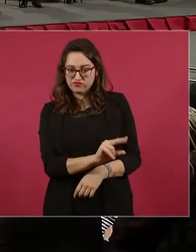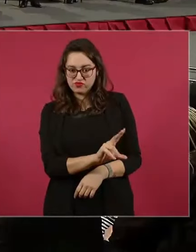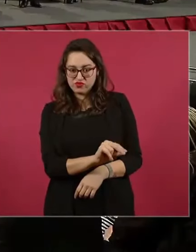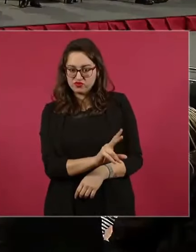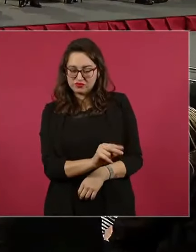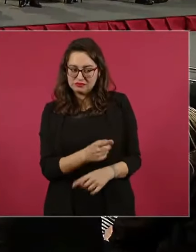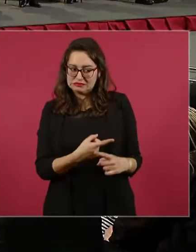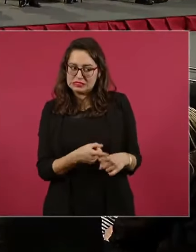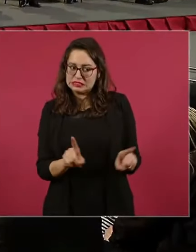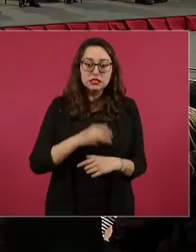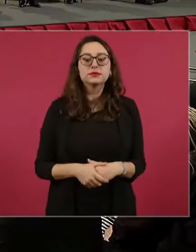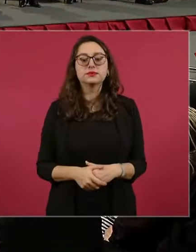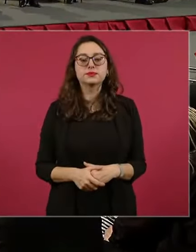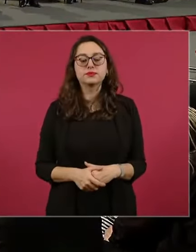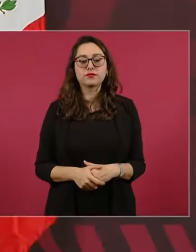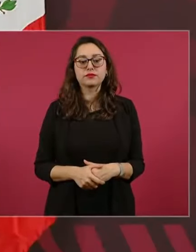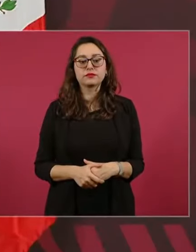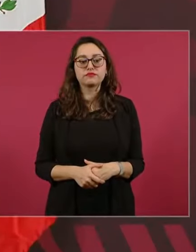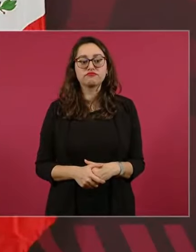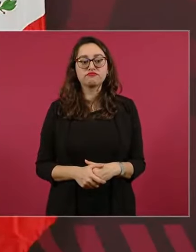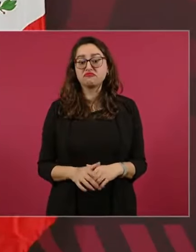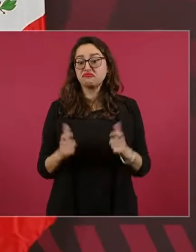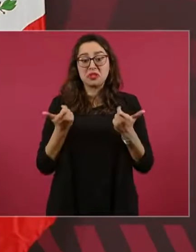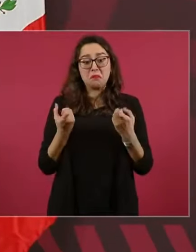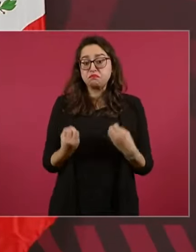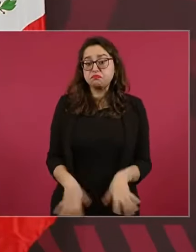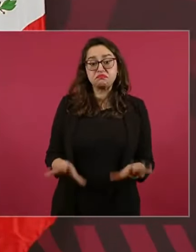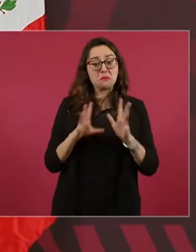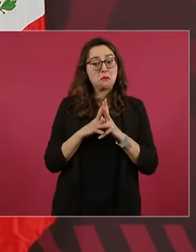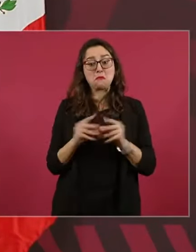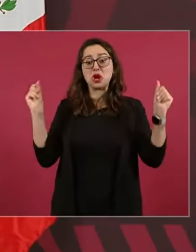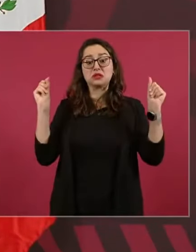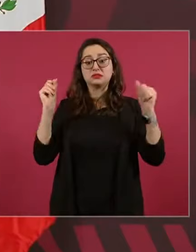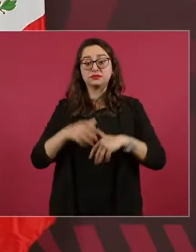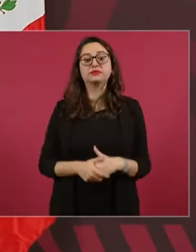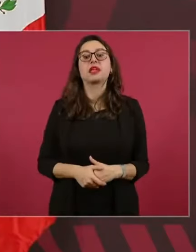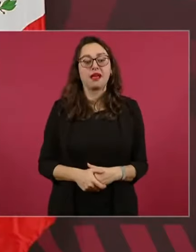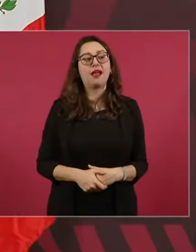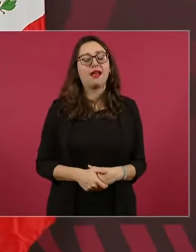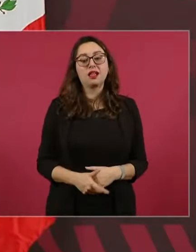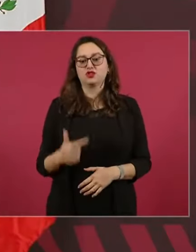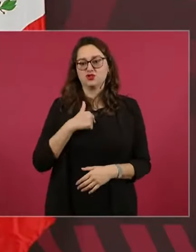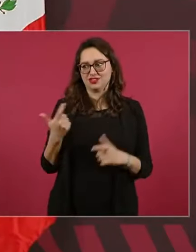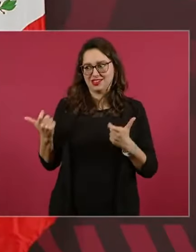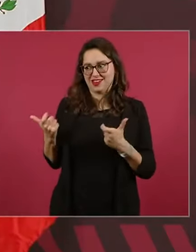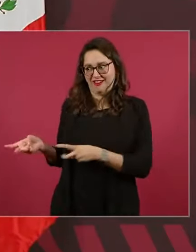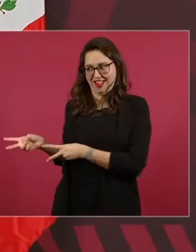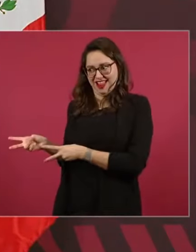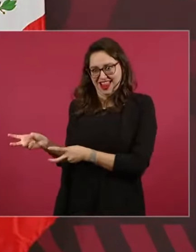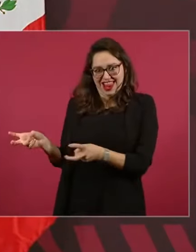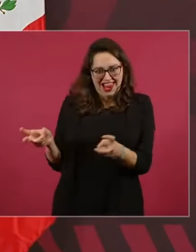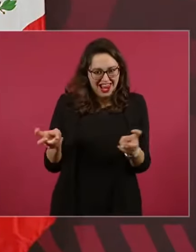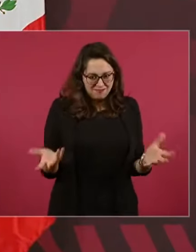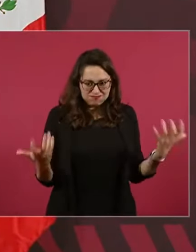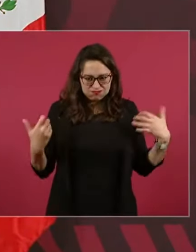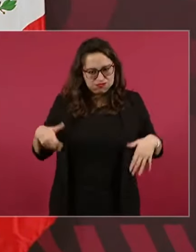somos distintos, y adiós para siempre, me voy a llevar todo el dinero,